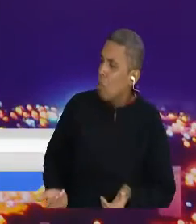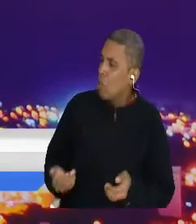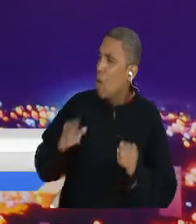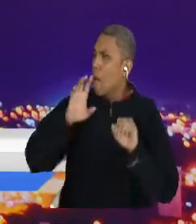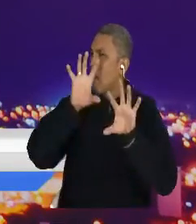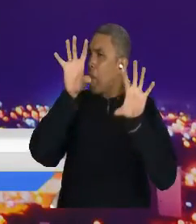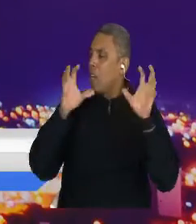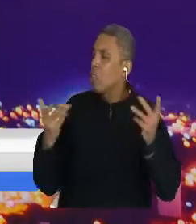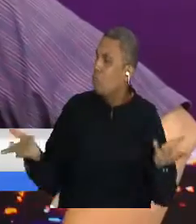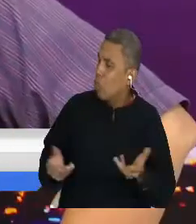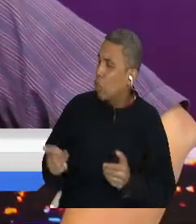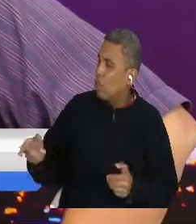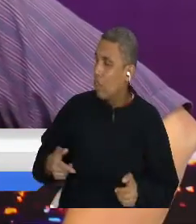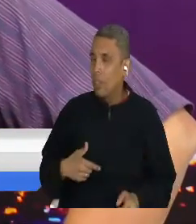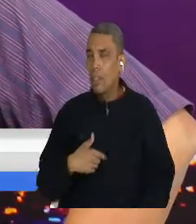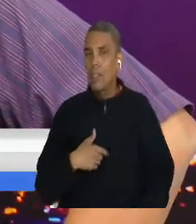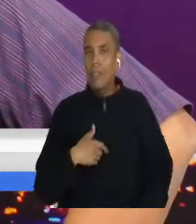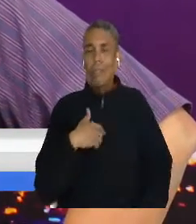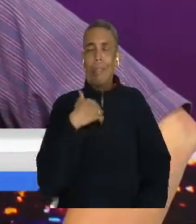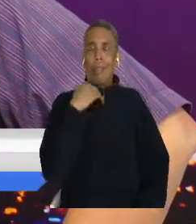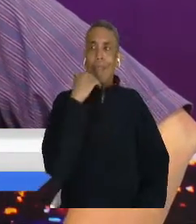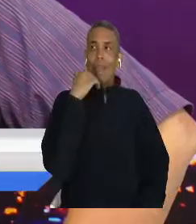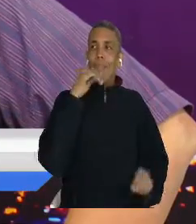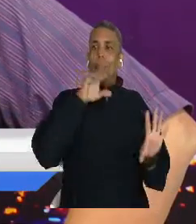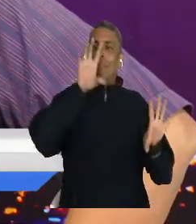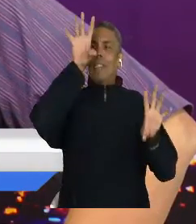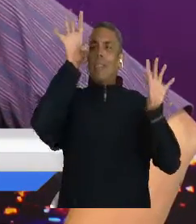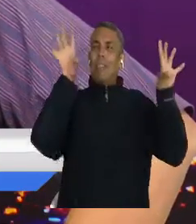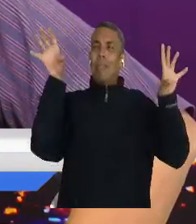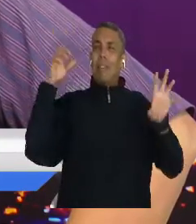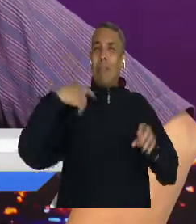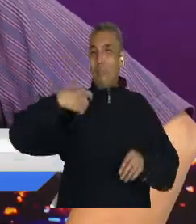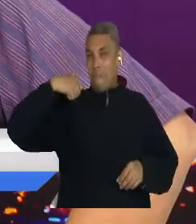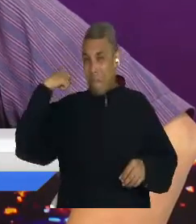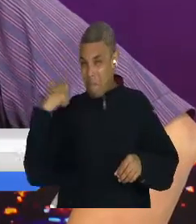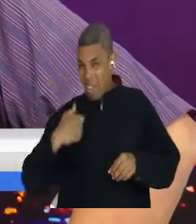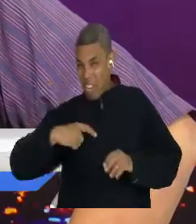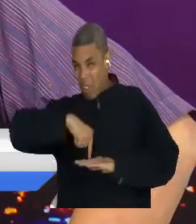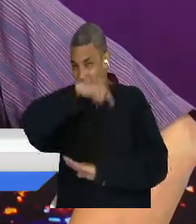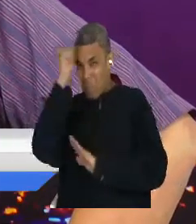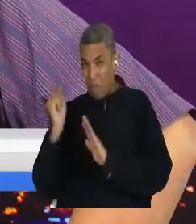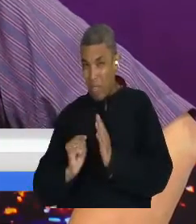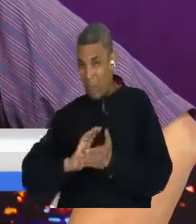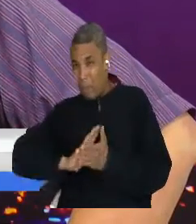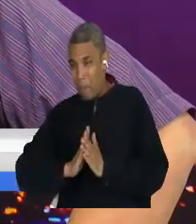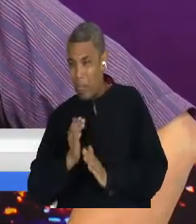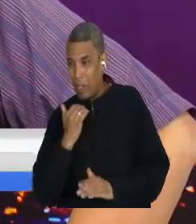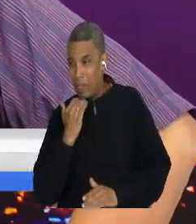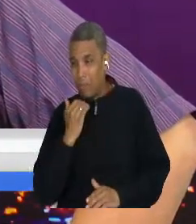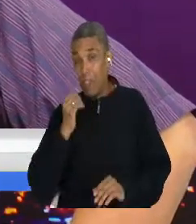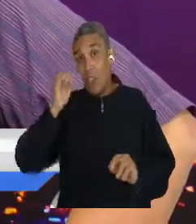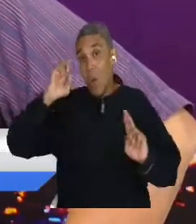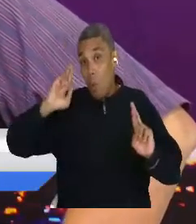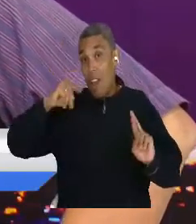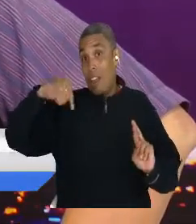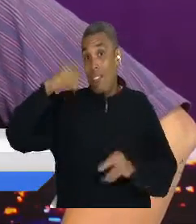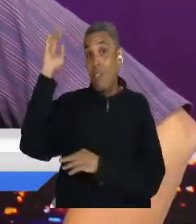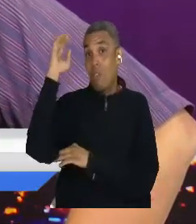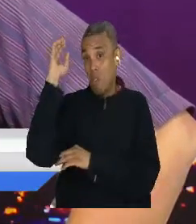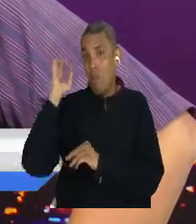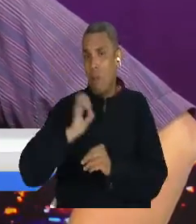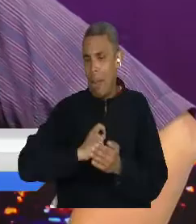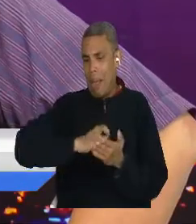nos agotó el tiempo, pero tendremos la oportunidad de seguir hablando de estos temas y también de temas electorales, análisis de participación